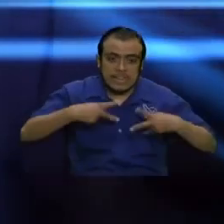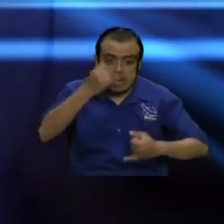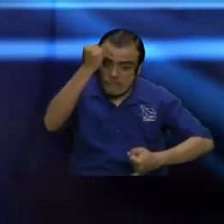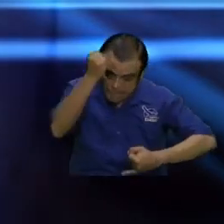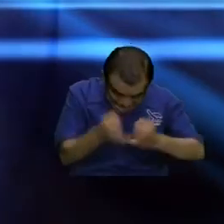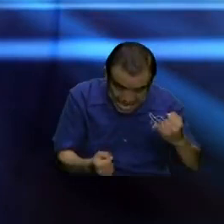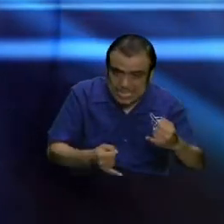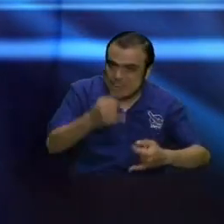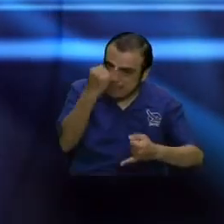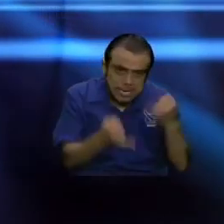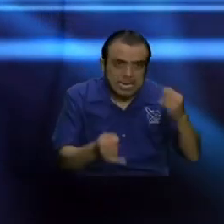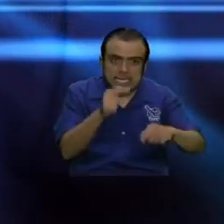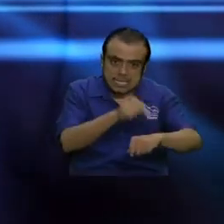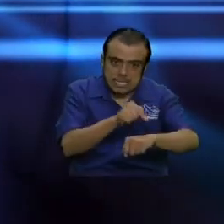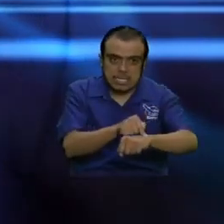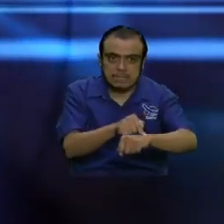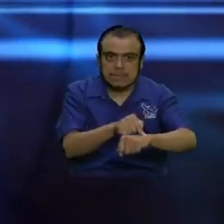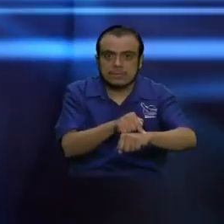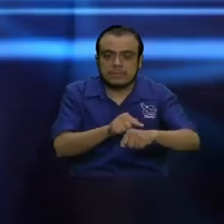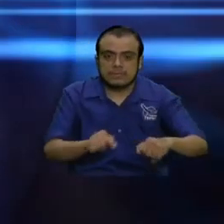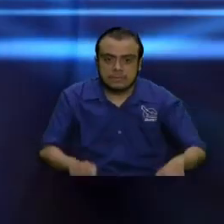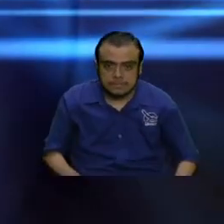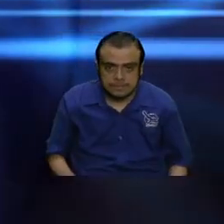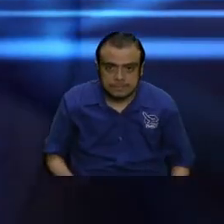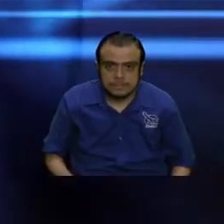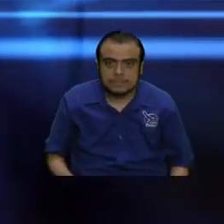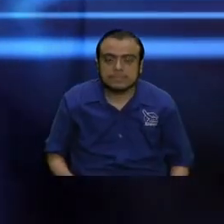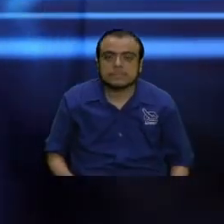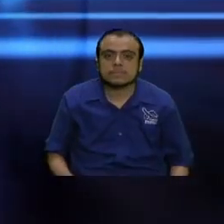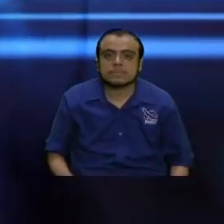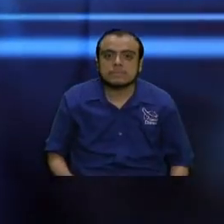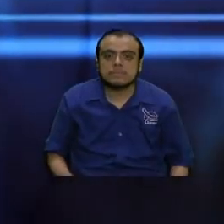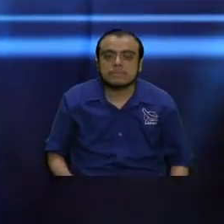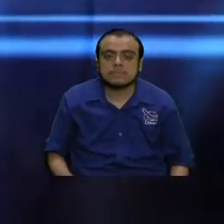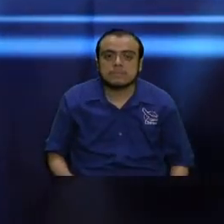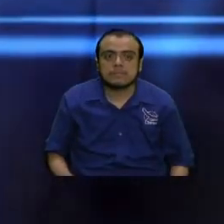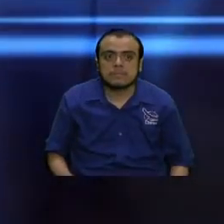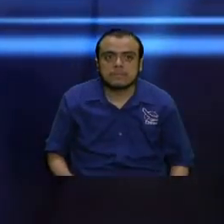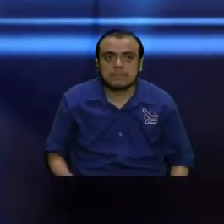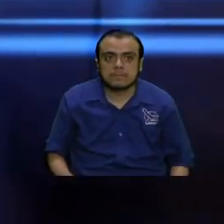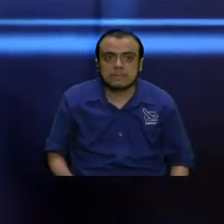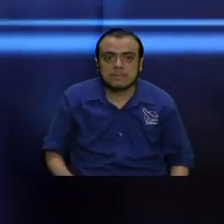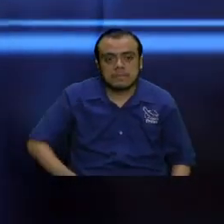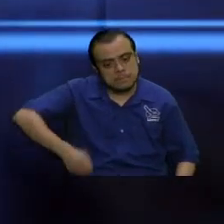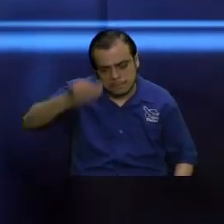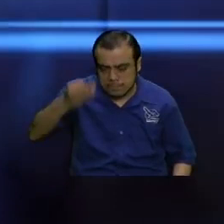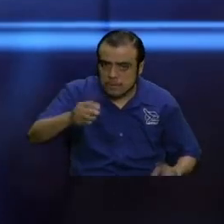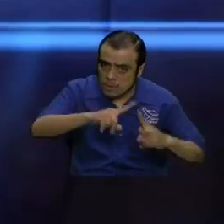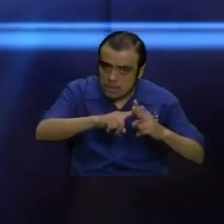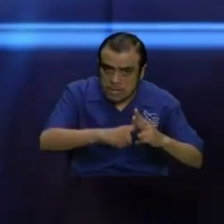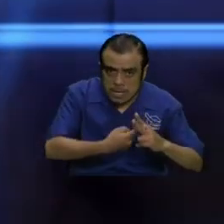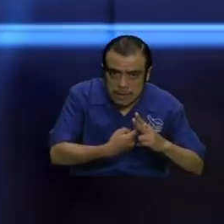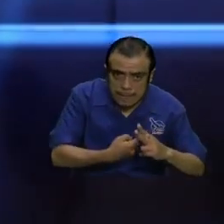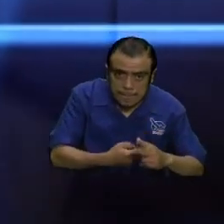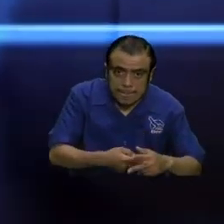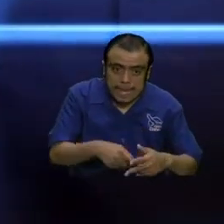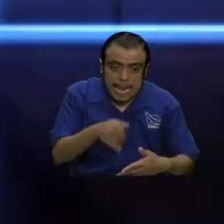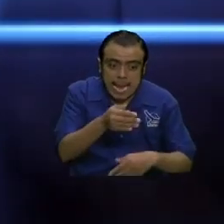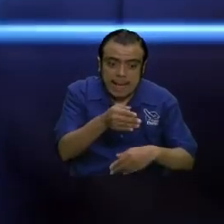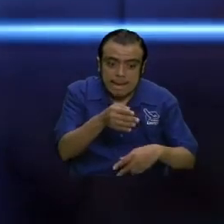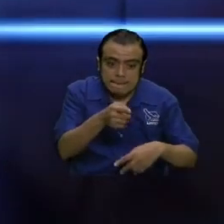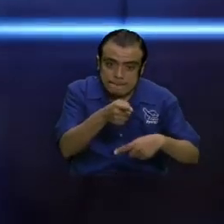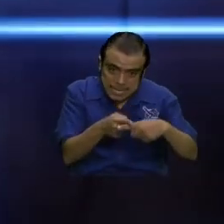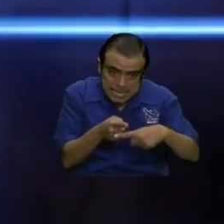tiempos. El final del final. El final del final seguramente empezó más o menos a la mitad del siglo